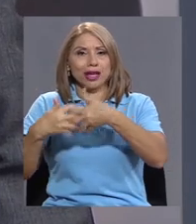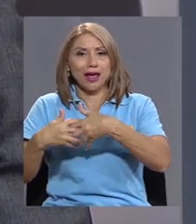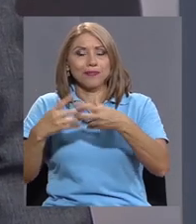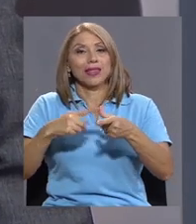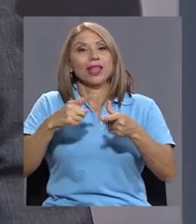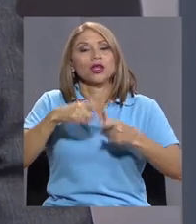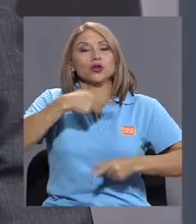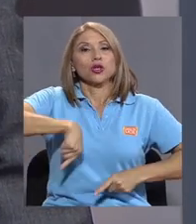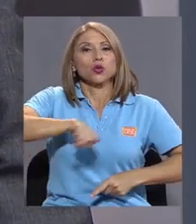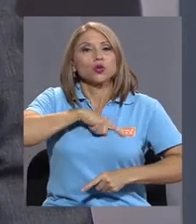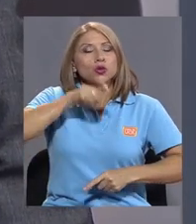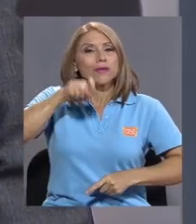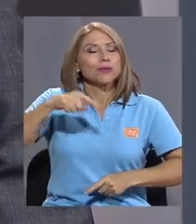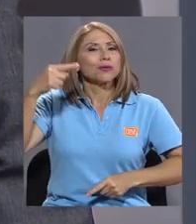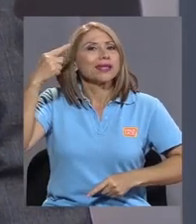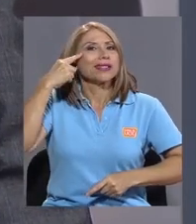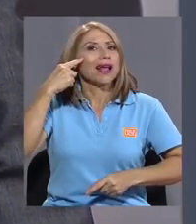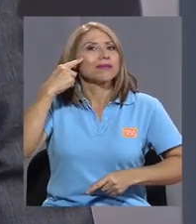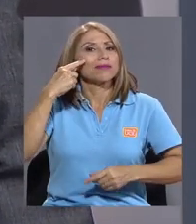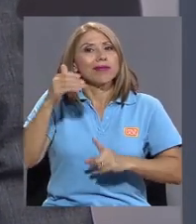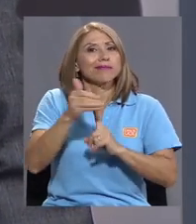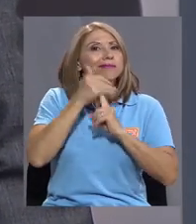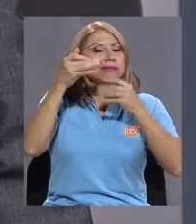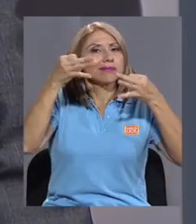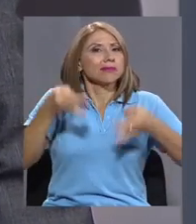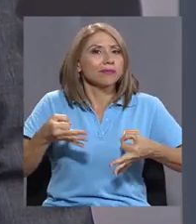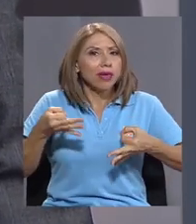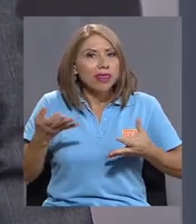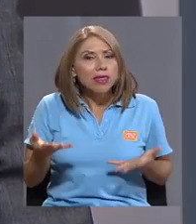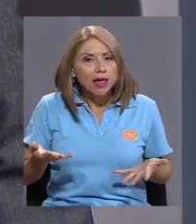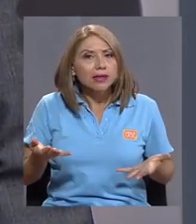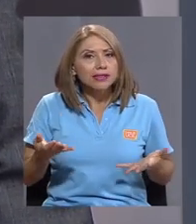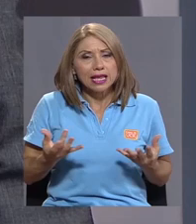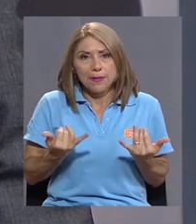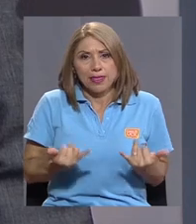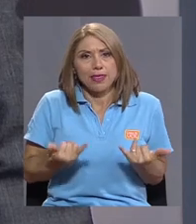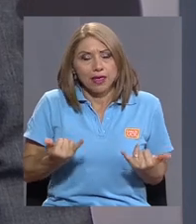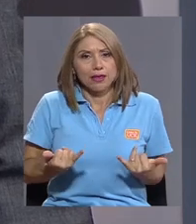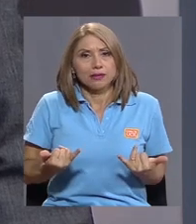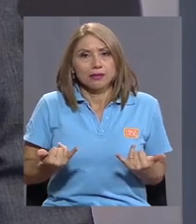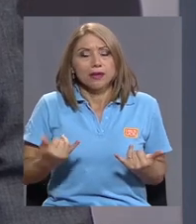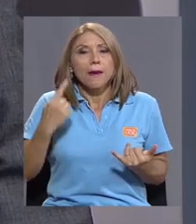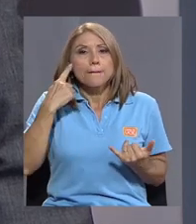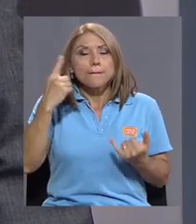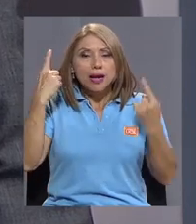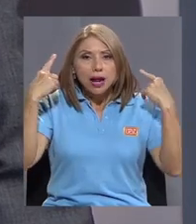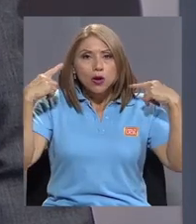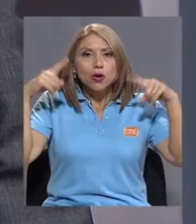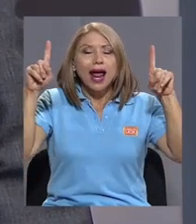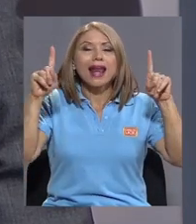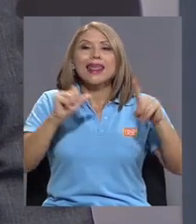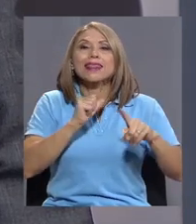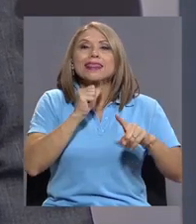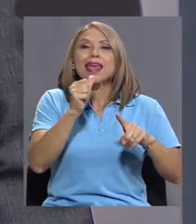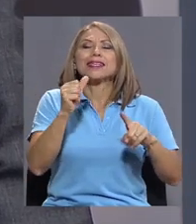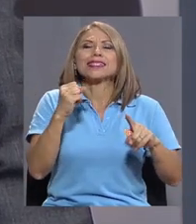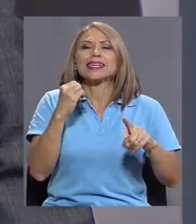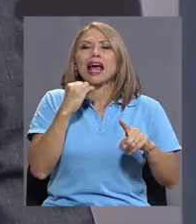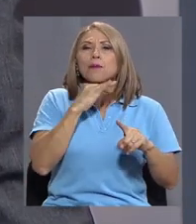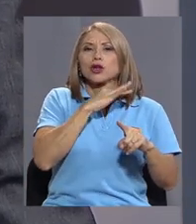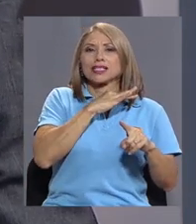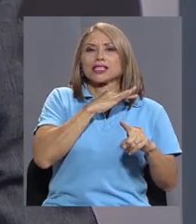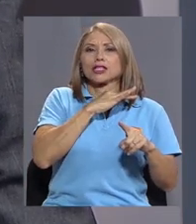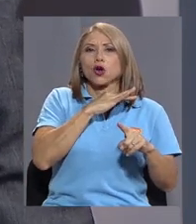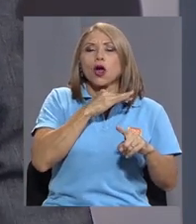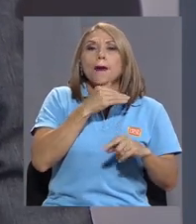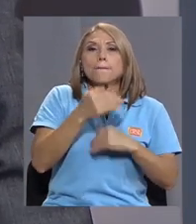entonces nosotros tenemos que pensar en medidas, o el país tiene que pensar en medidas inmediatas para lograr una descarbonización y por